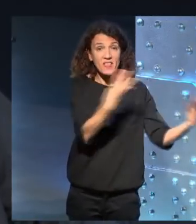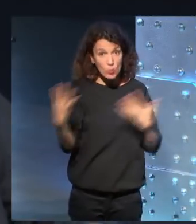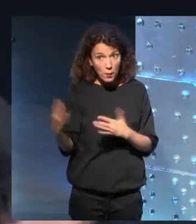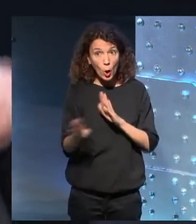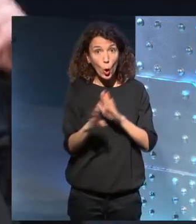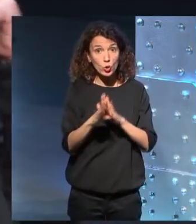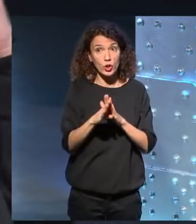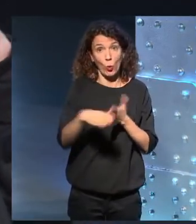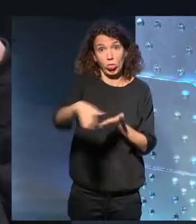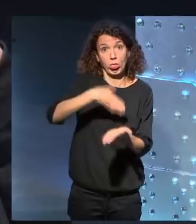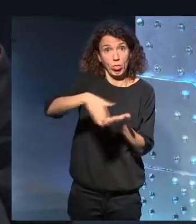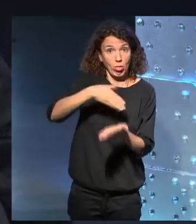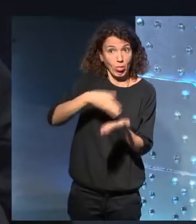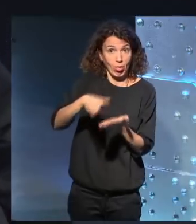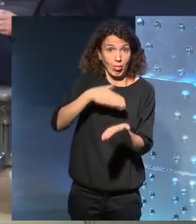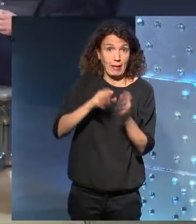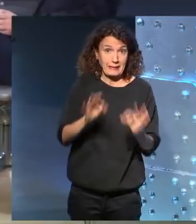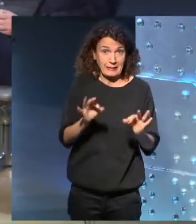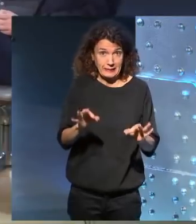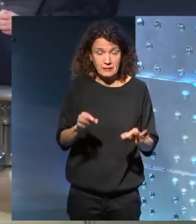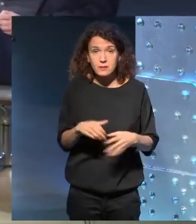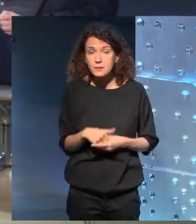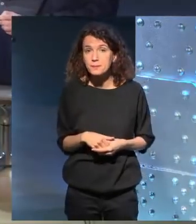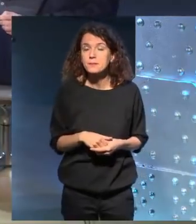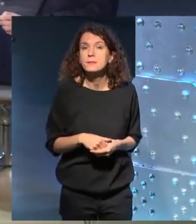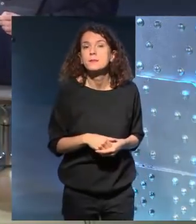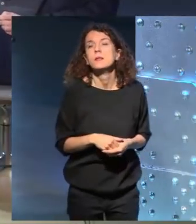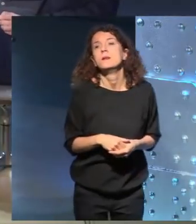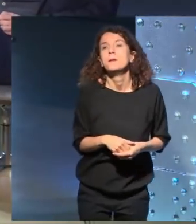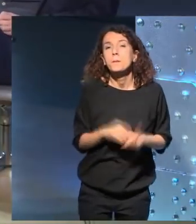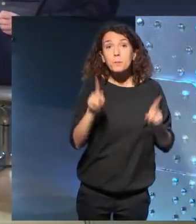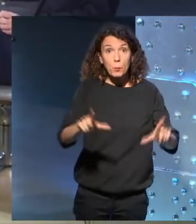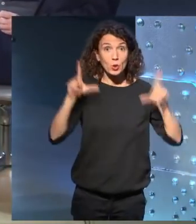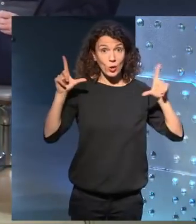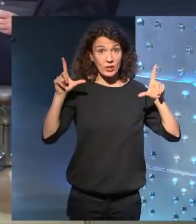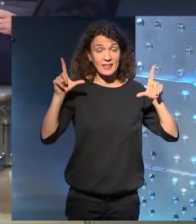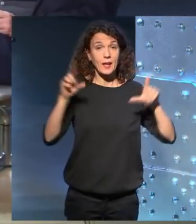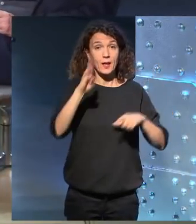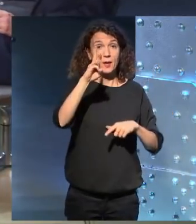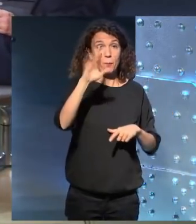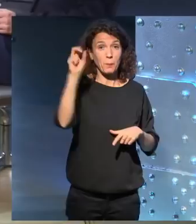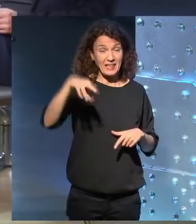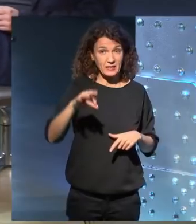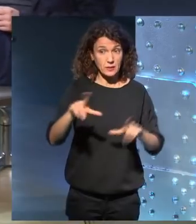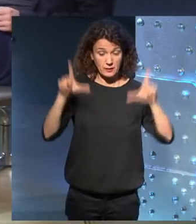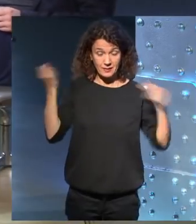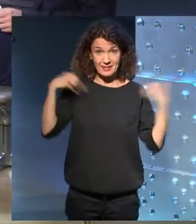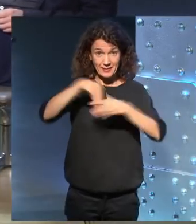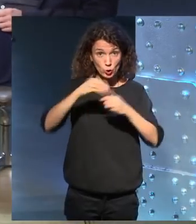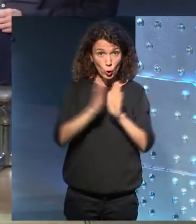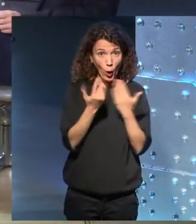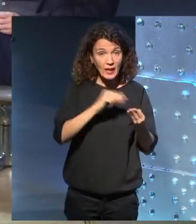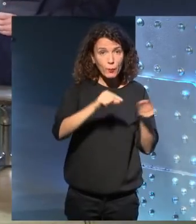sigue cobrando los derechos de... Y como el protagonista de Prince que tiene...